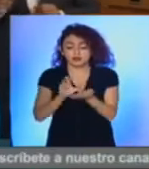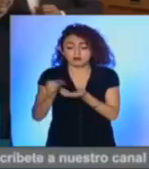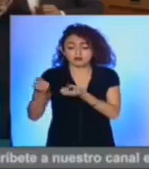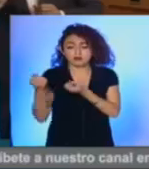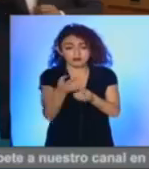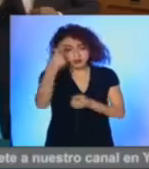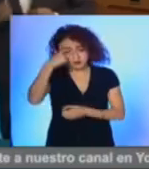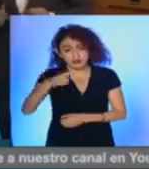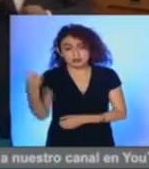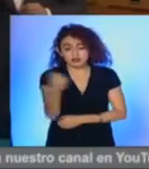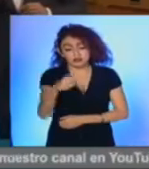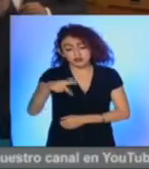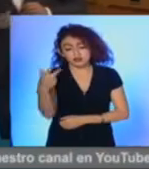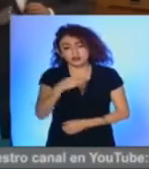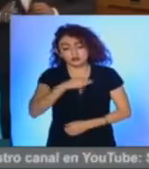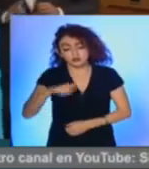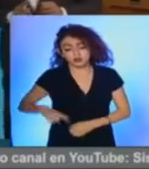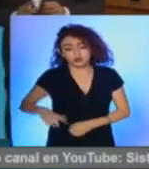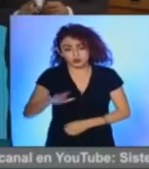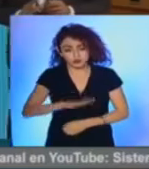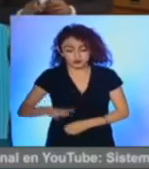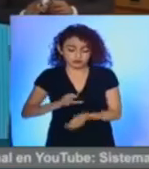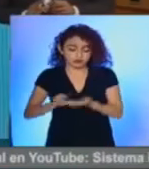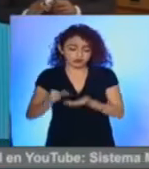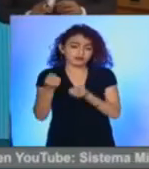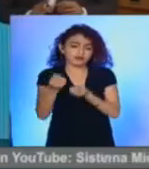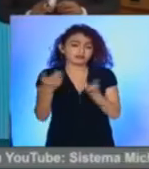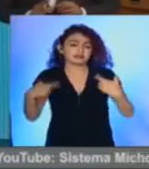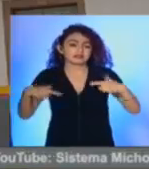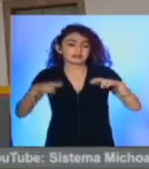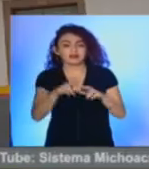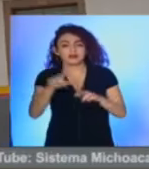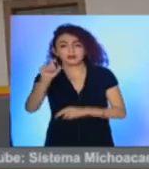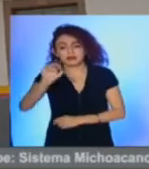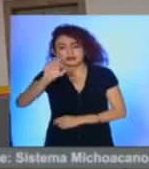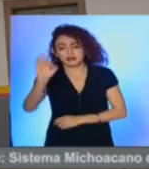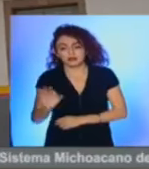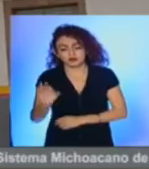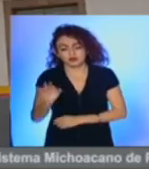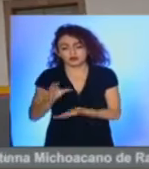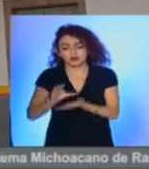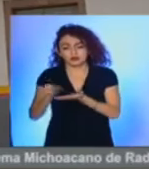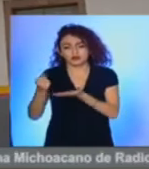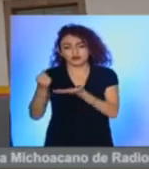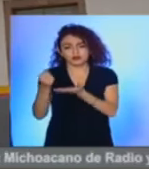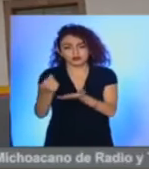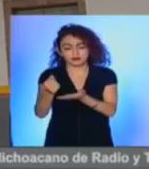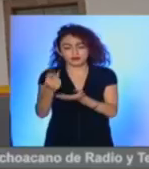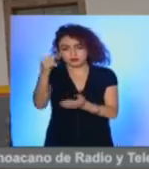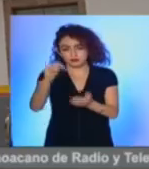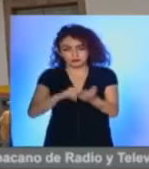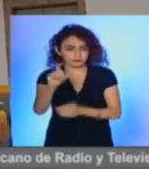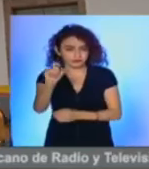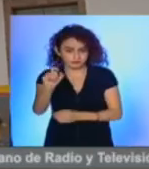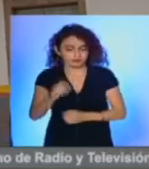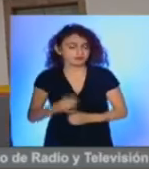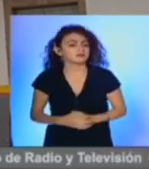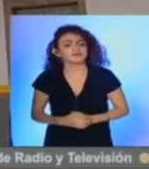destinados para los 113 municipios, cuyo monto representa un 20% de su presupuesto en este 2020.